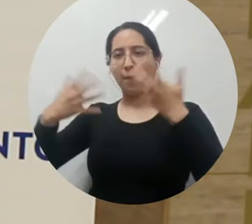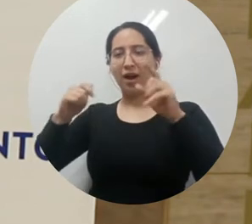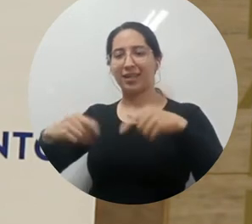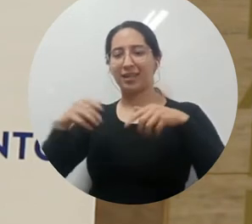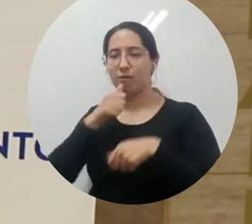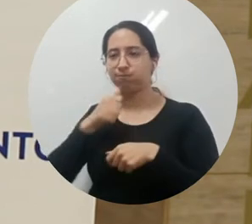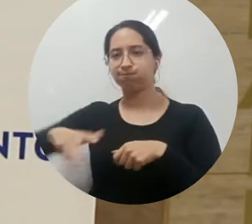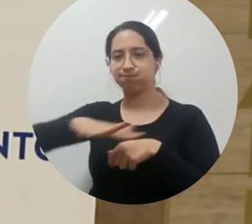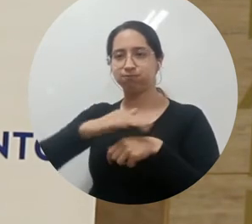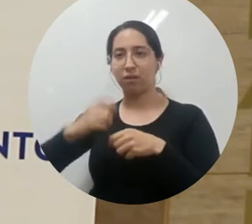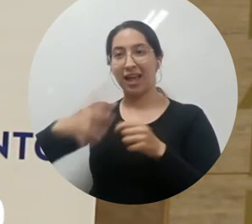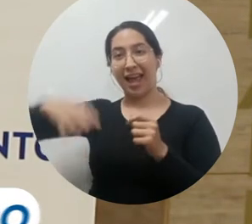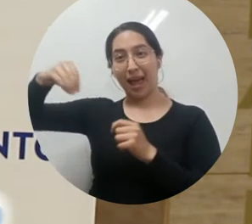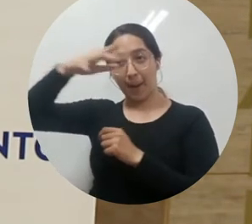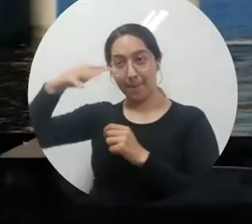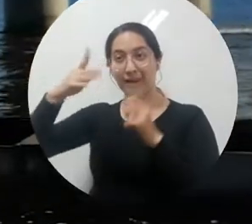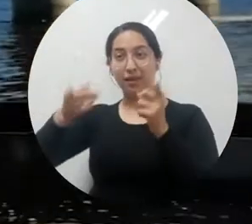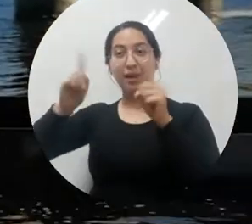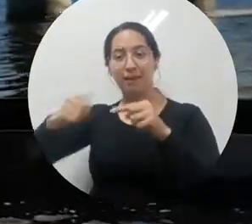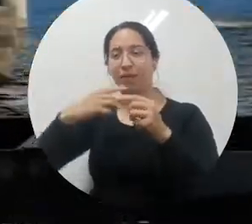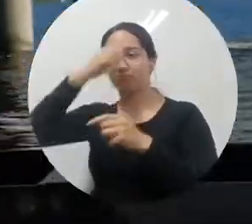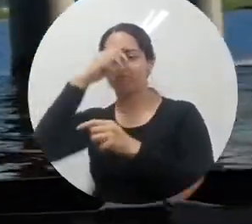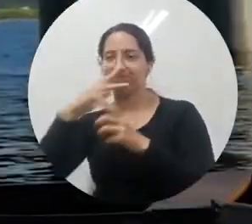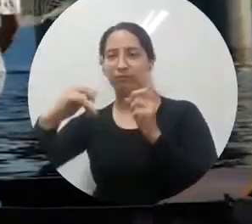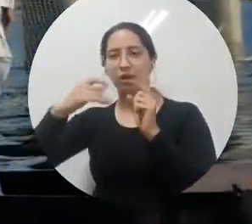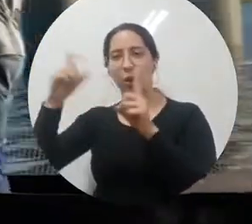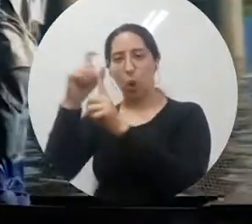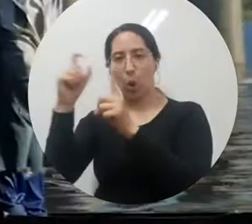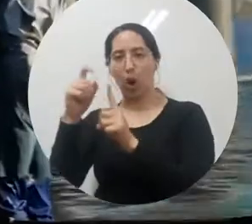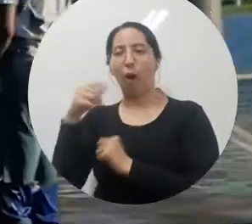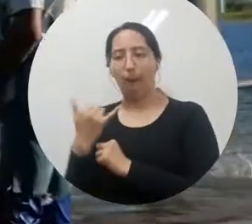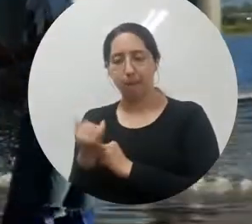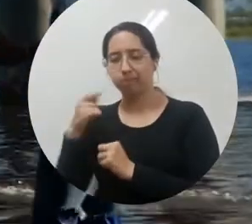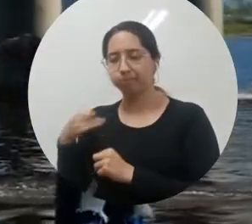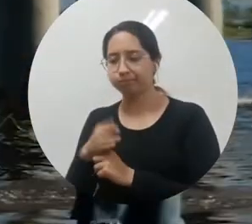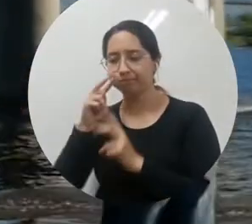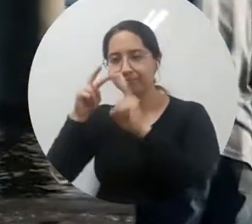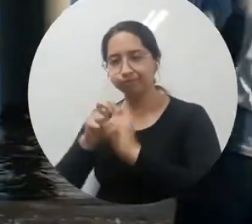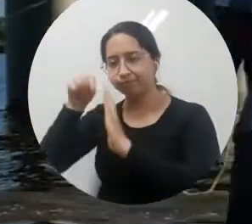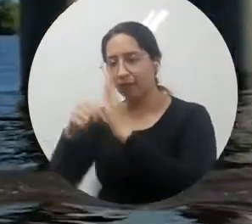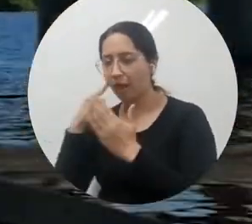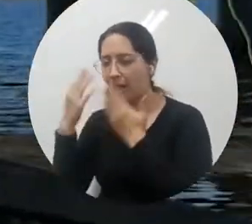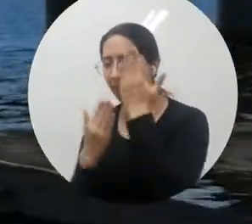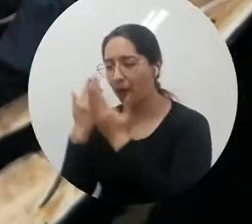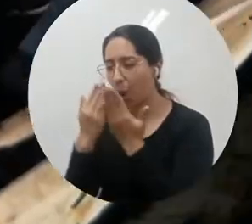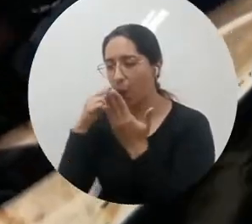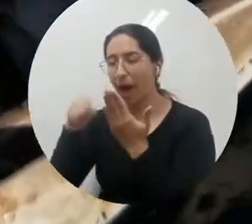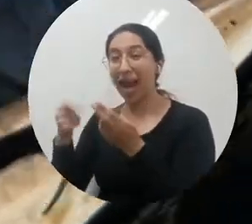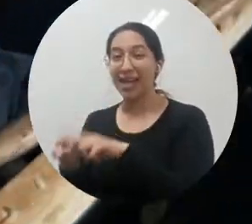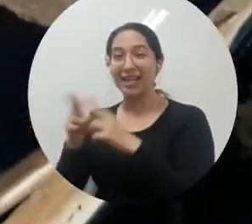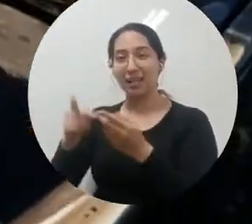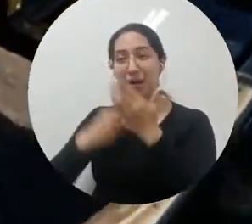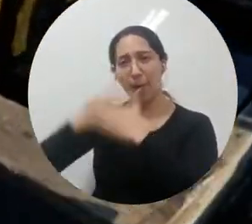emblemáticos de la Ciénaga Grande de Santa Marta. Es una especie para la seguridad alimentaria, entonces nosotros estamos tratando de impactar